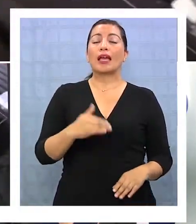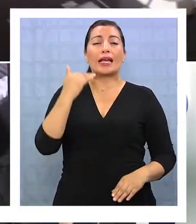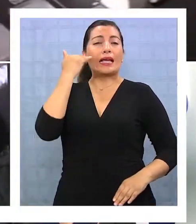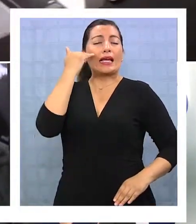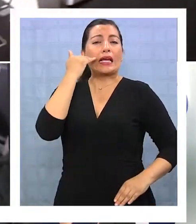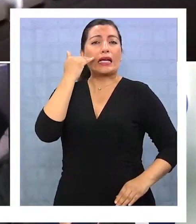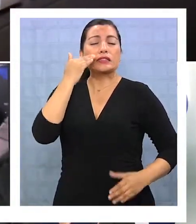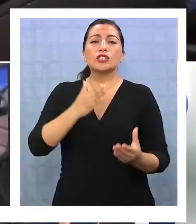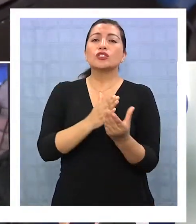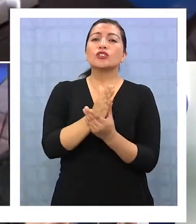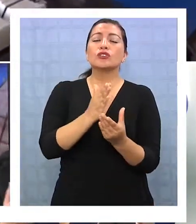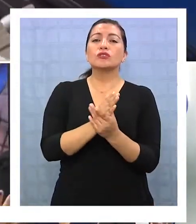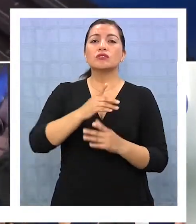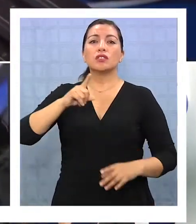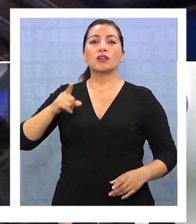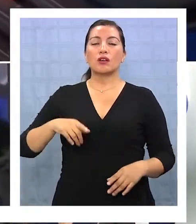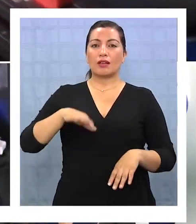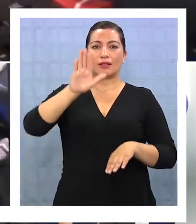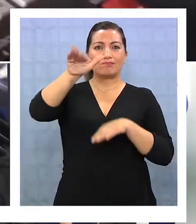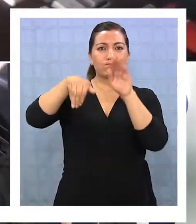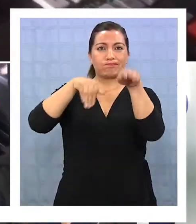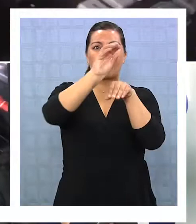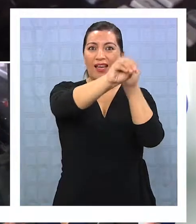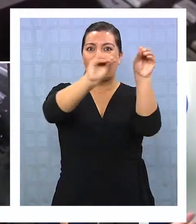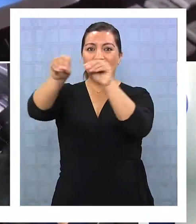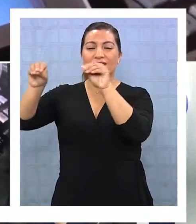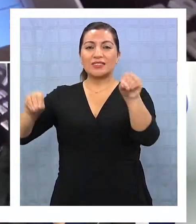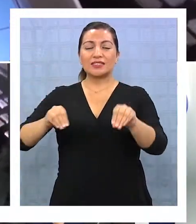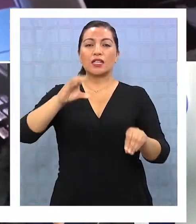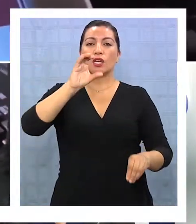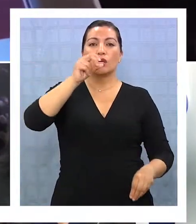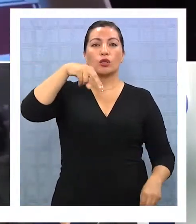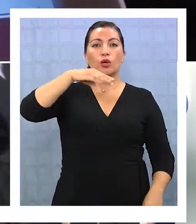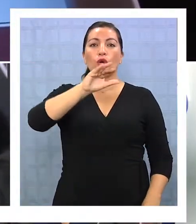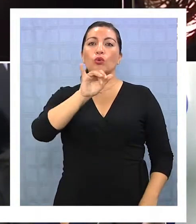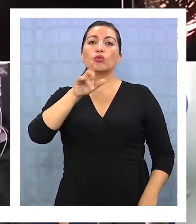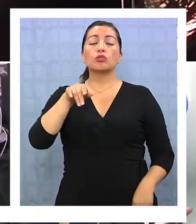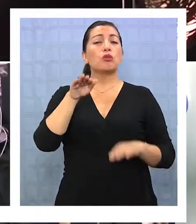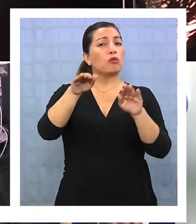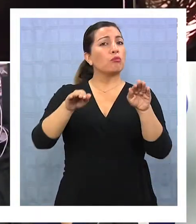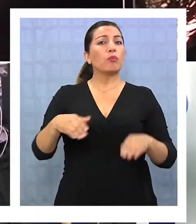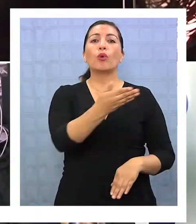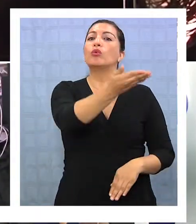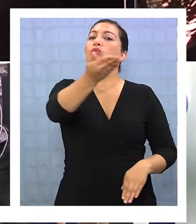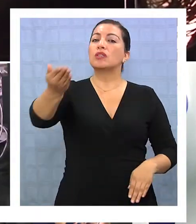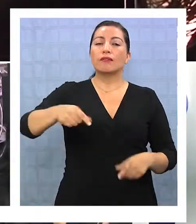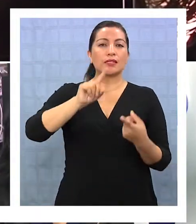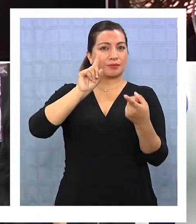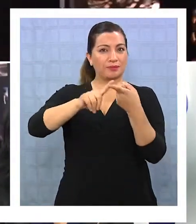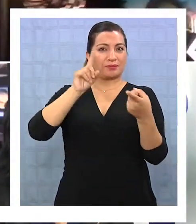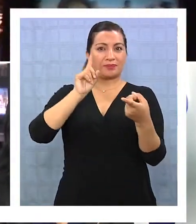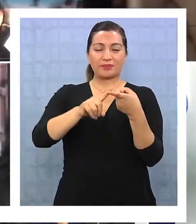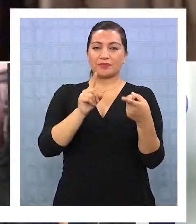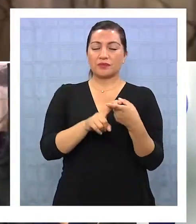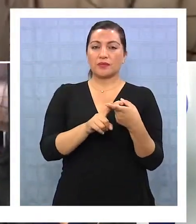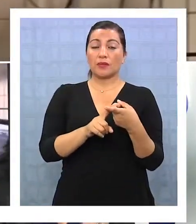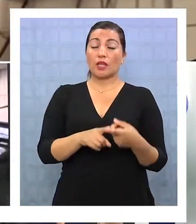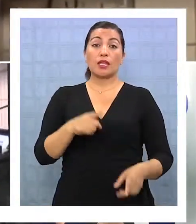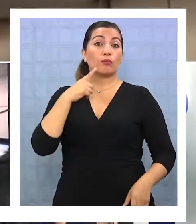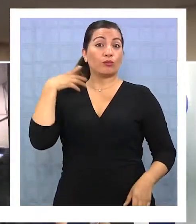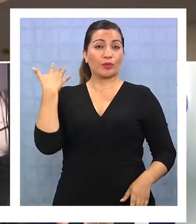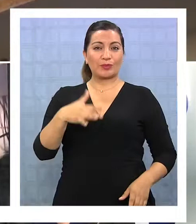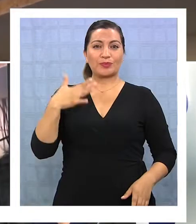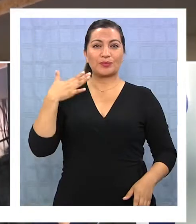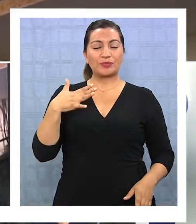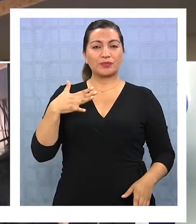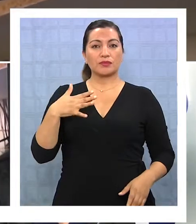Consejo Nacional de Televisión de llamar a estos concursos en los que todos los canales regionales, así como ustedes, van a poder participar, porque